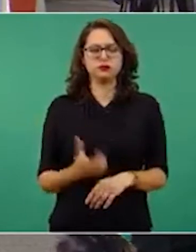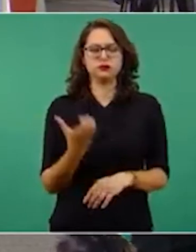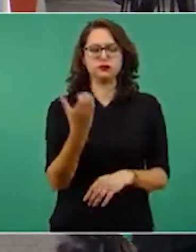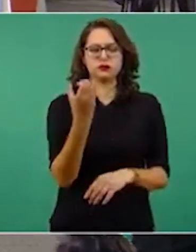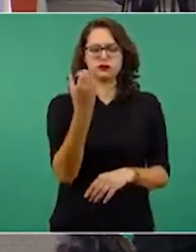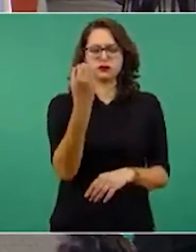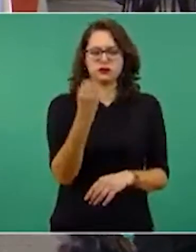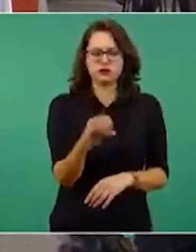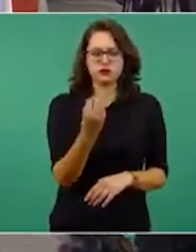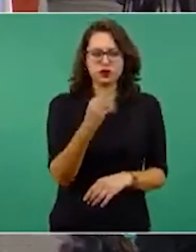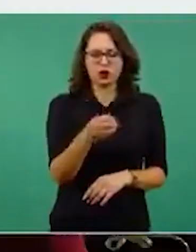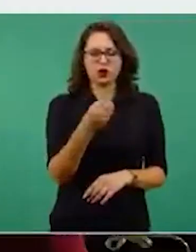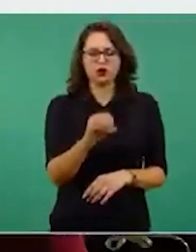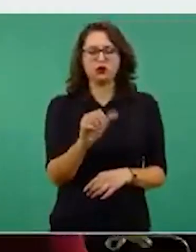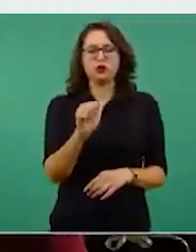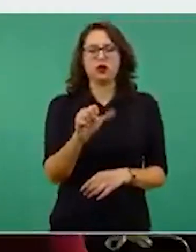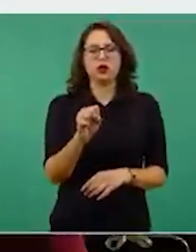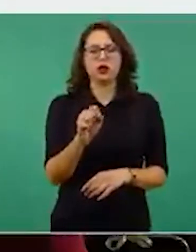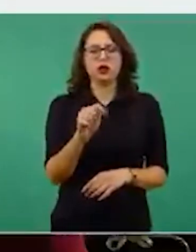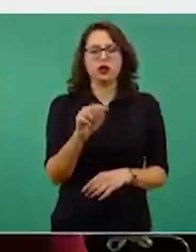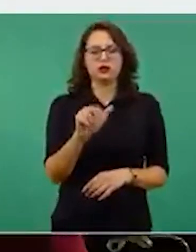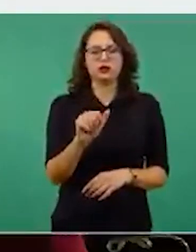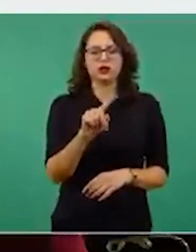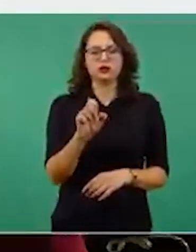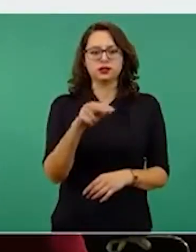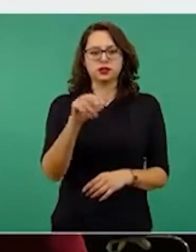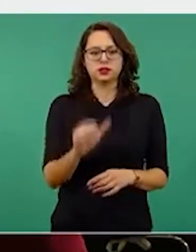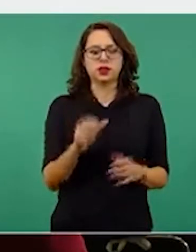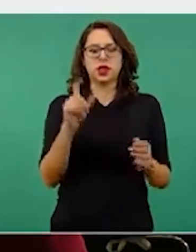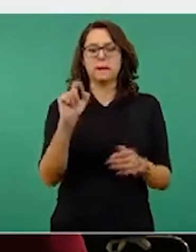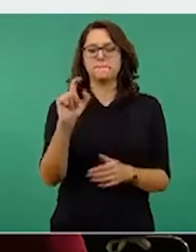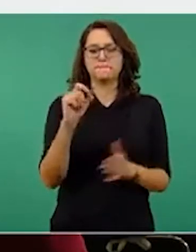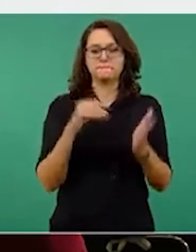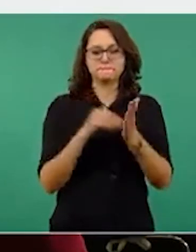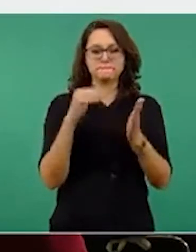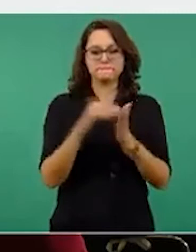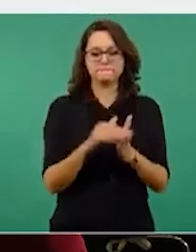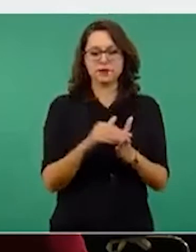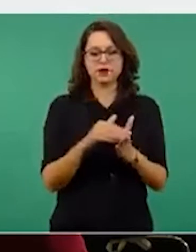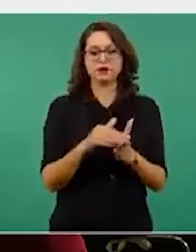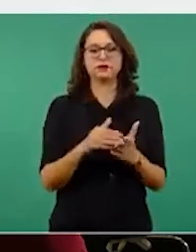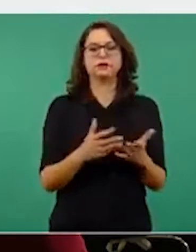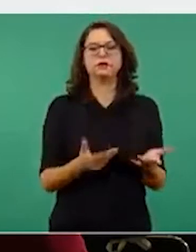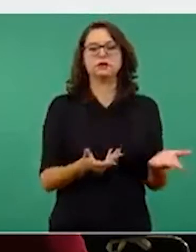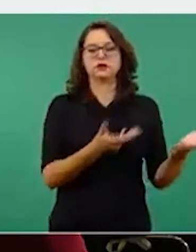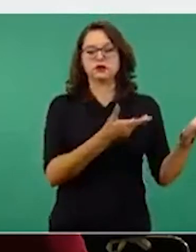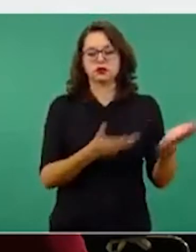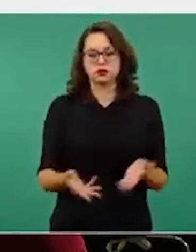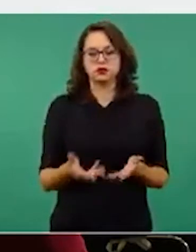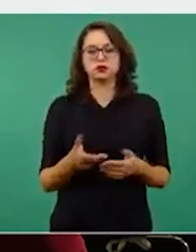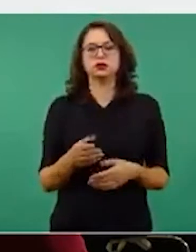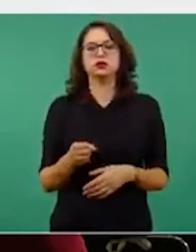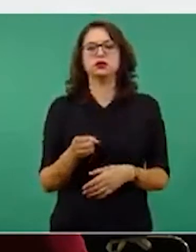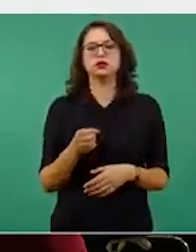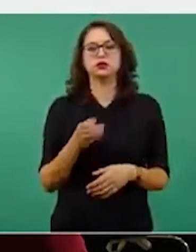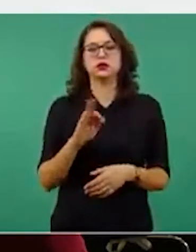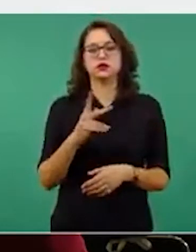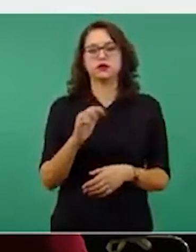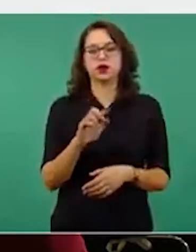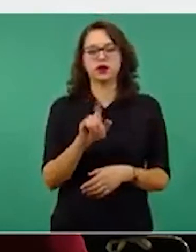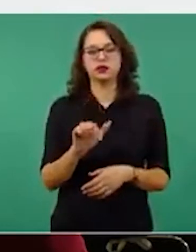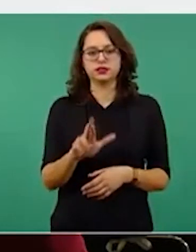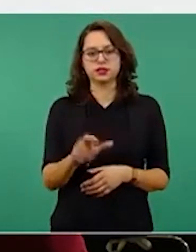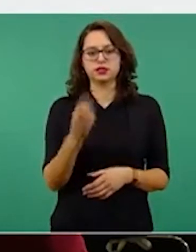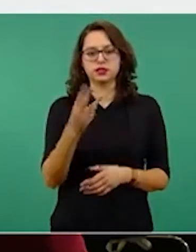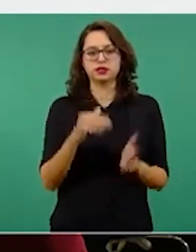Lo principal es AstraZeneca, 20 millones, incluyendo las que se producen en BASA en México, tres millones Pfizer, cuatro